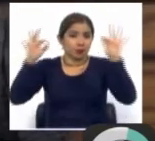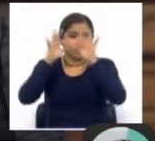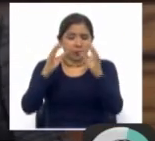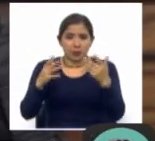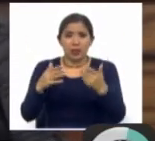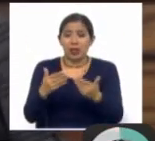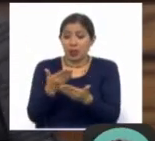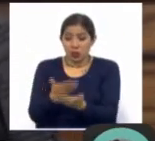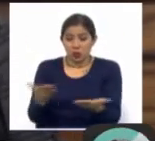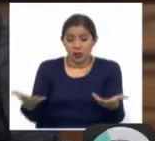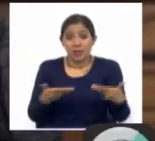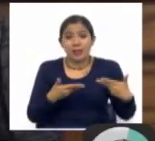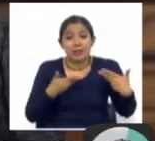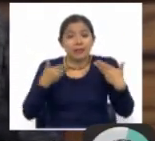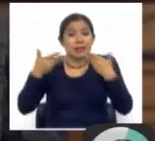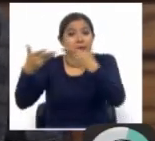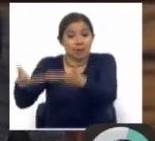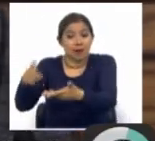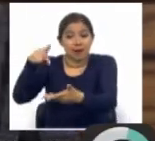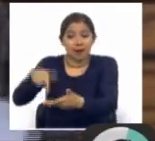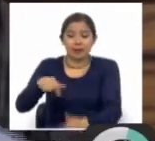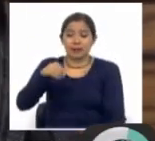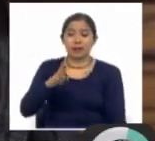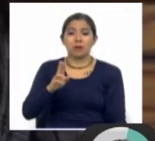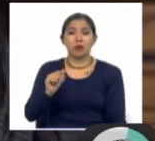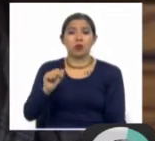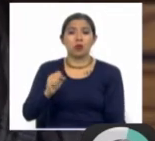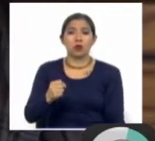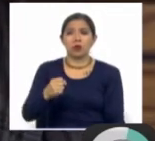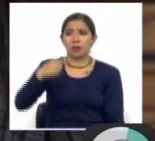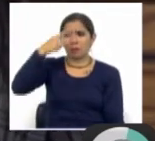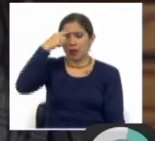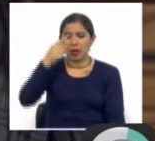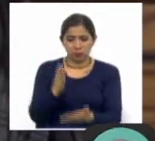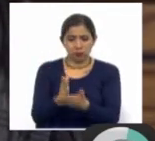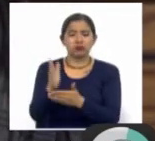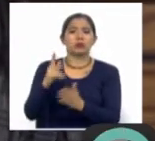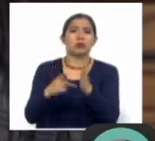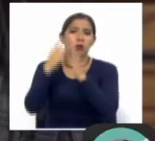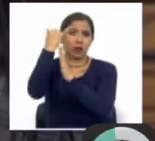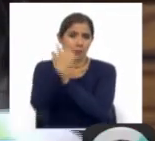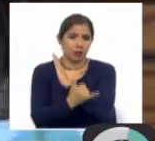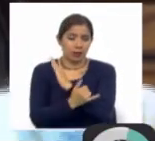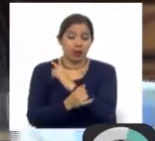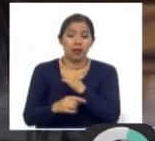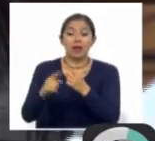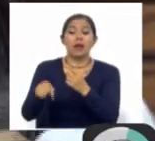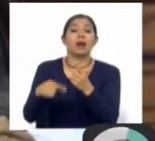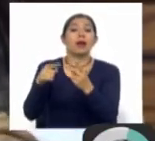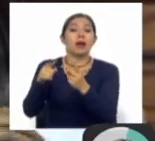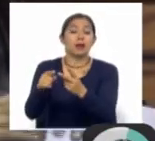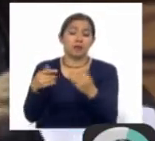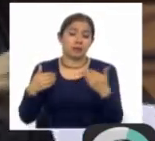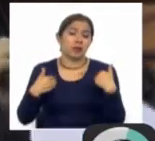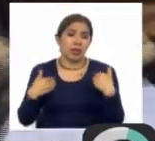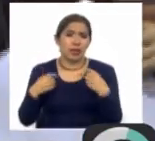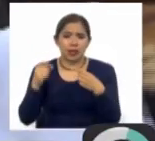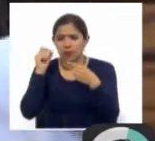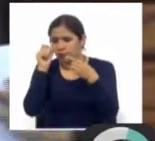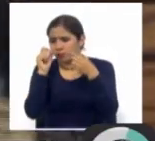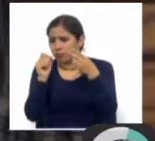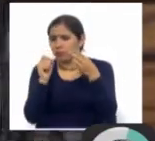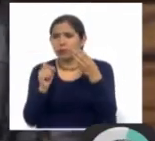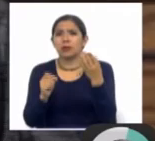carga hacia Puerto Butch para hacer este proyecto viable y finalmente además esto contiene en sus definiciones